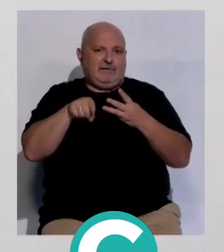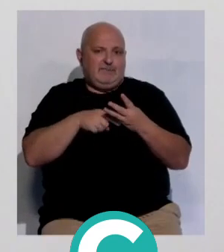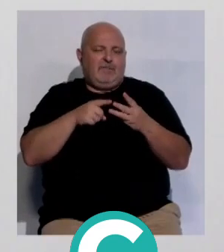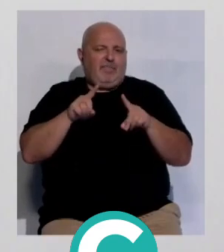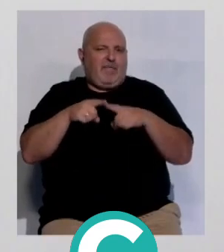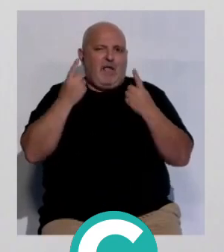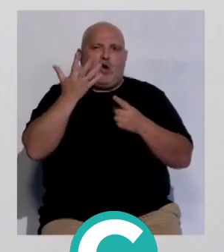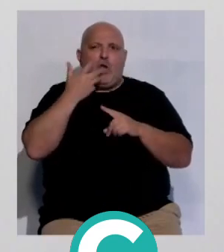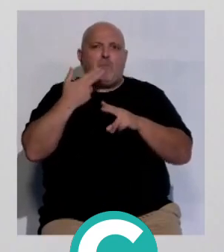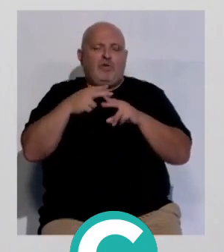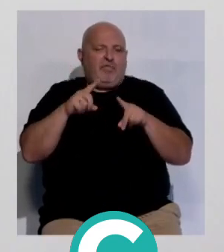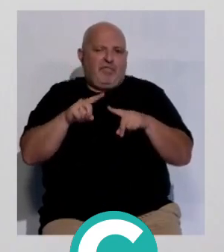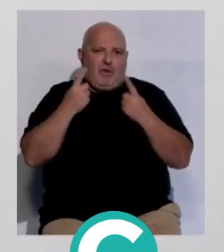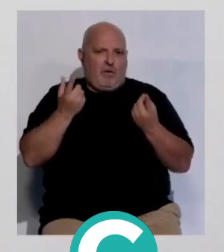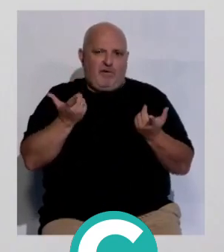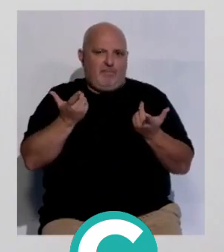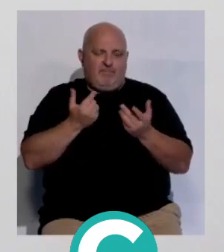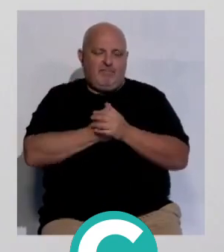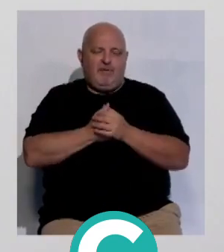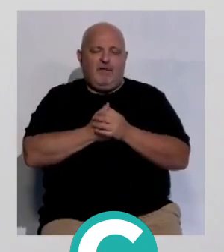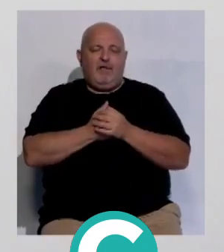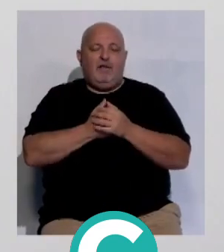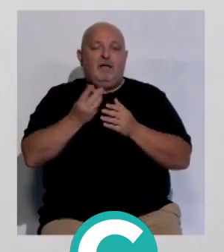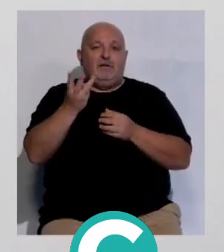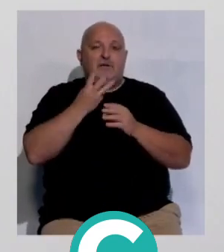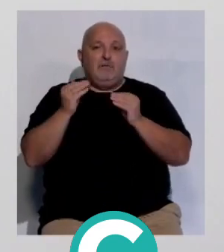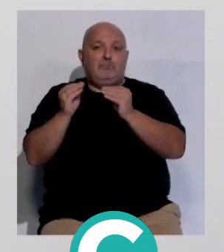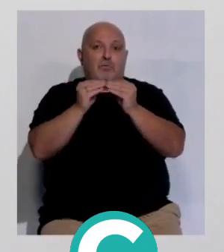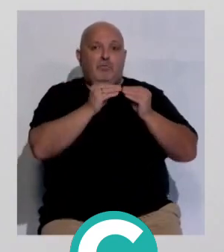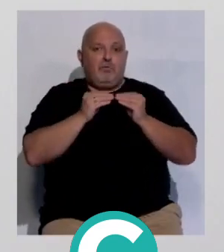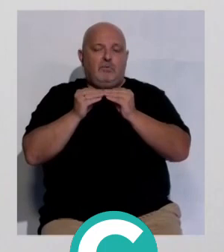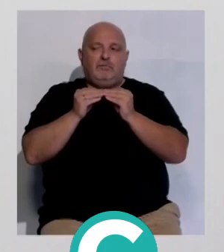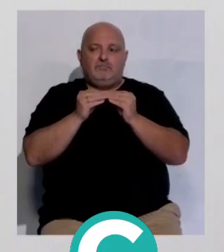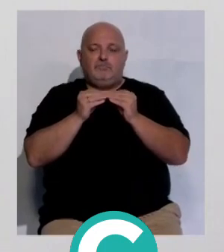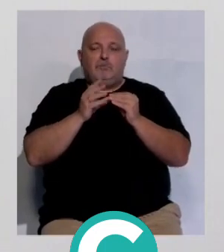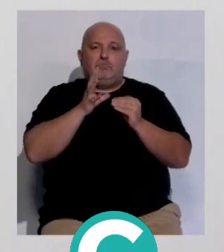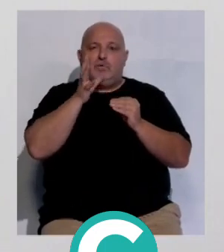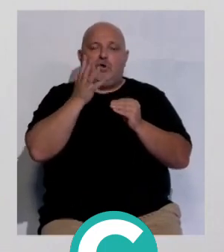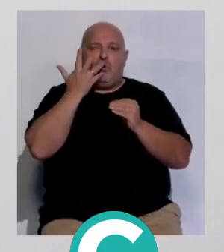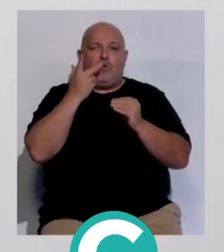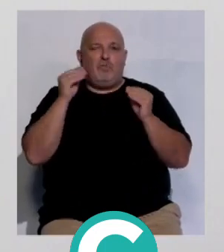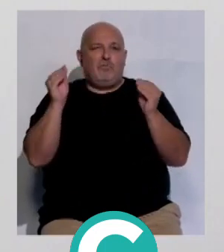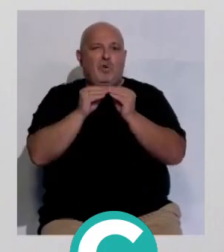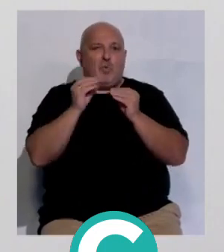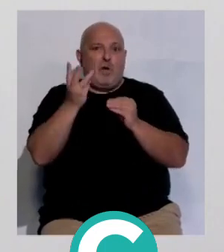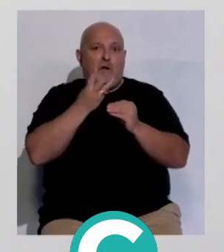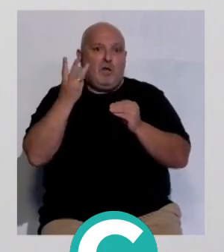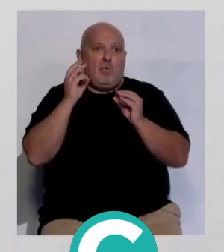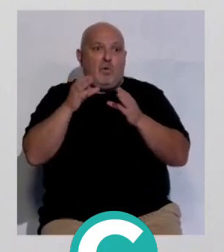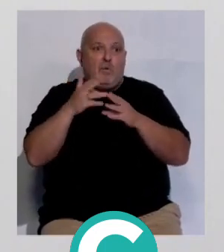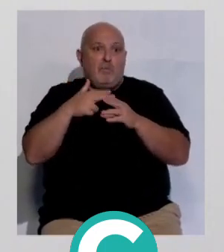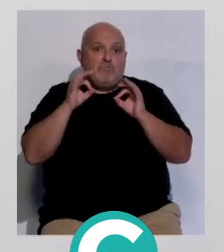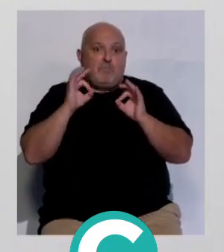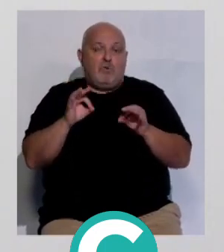sea cual sea el color que sea si se alinean los astros porque el color sea el mismo bueno pues